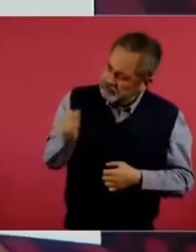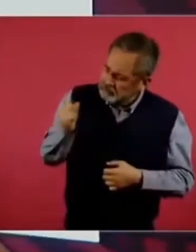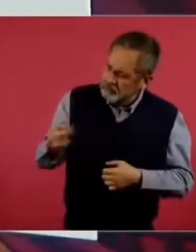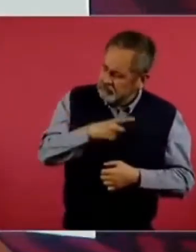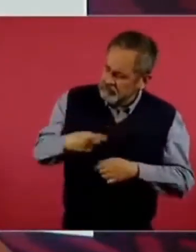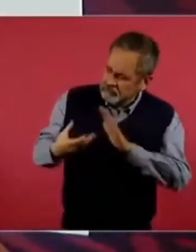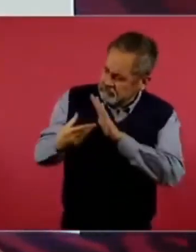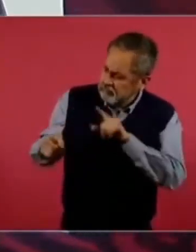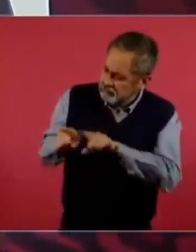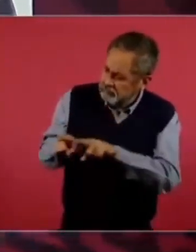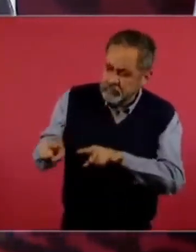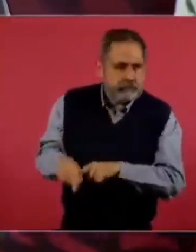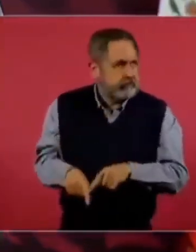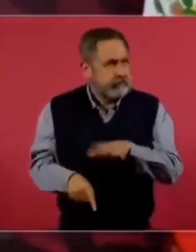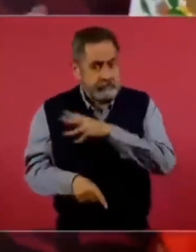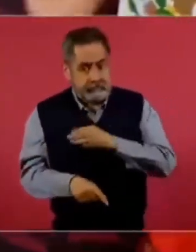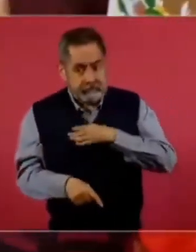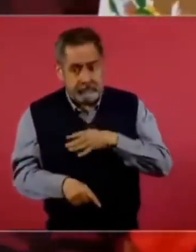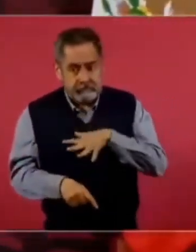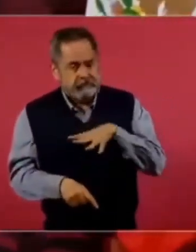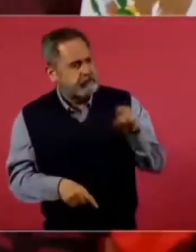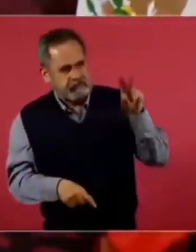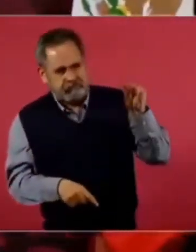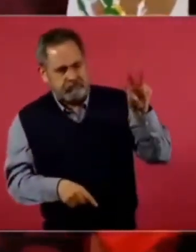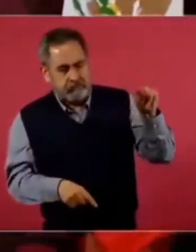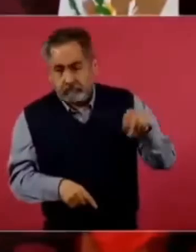¿sí? Entonces, que los corren.